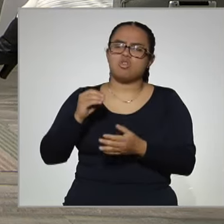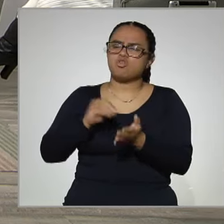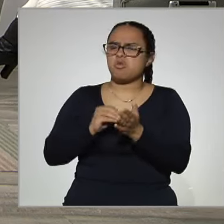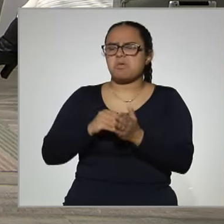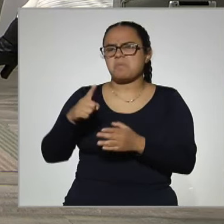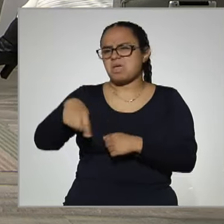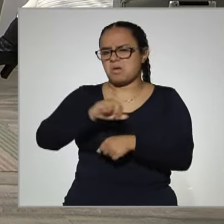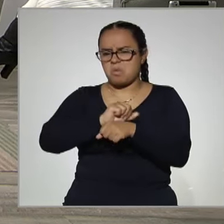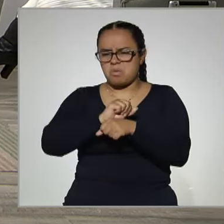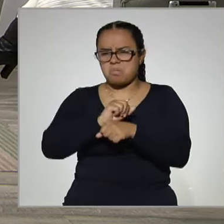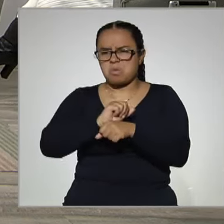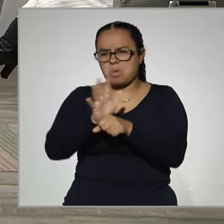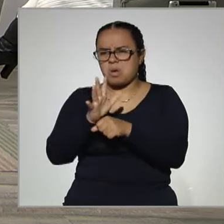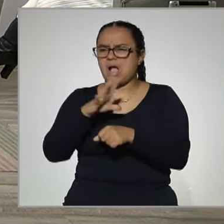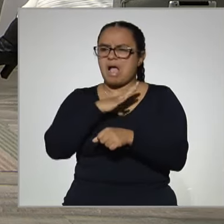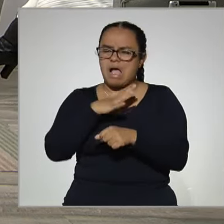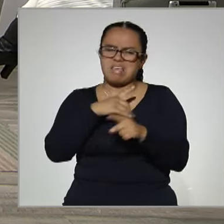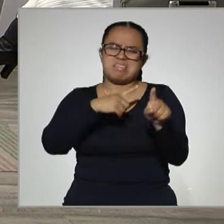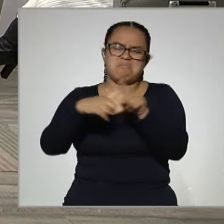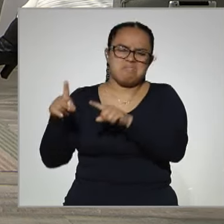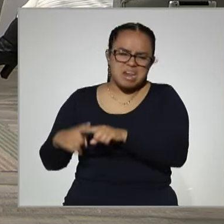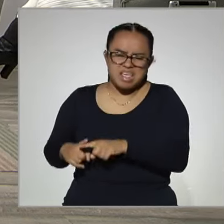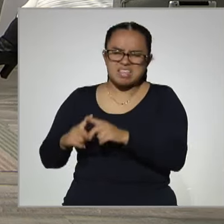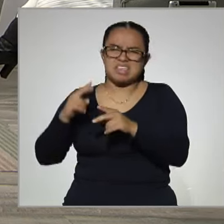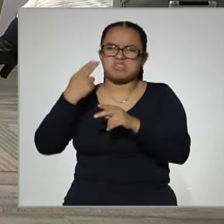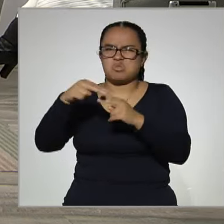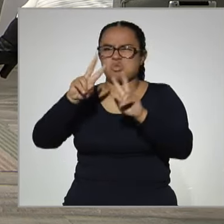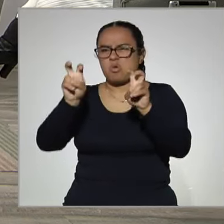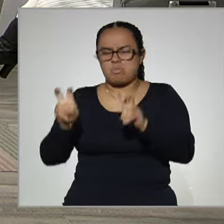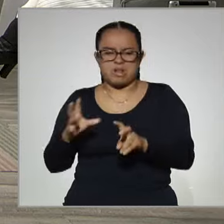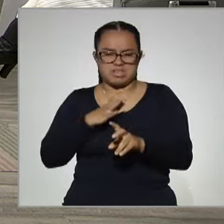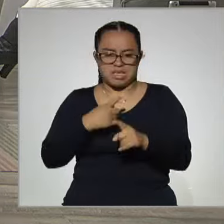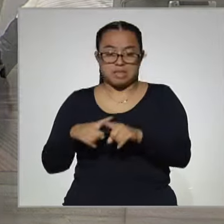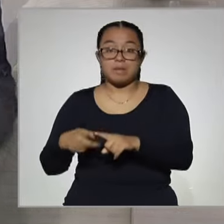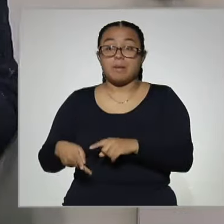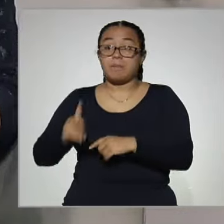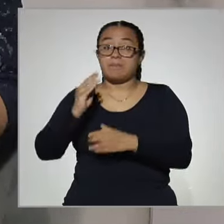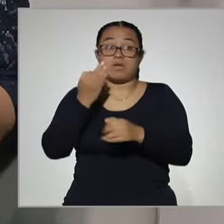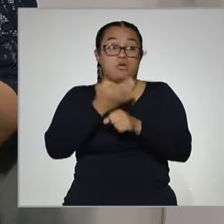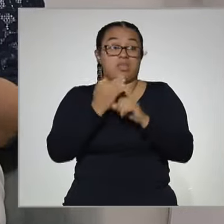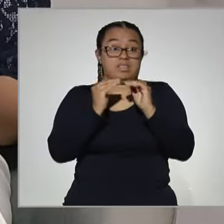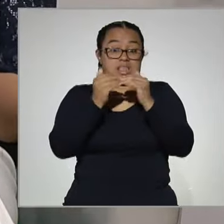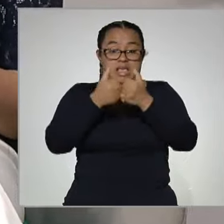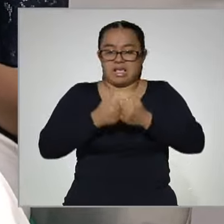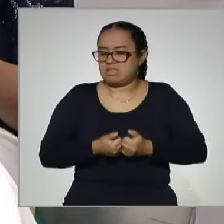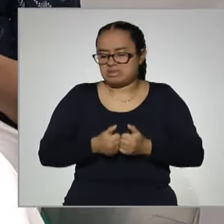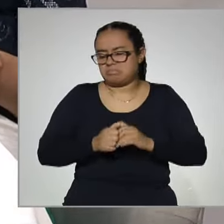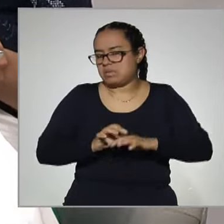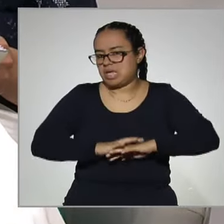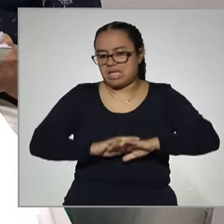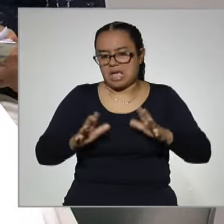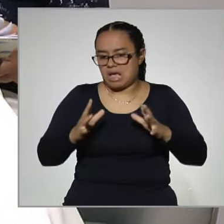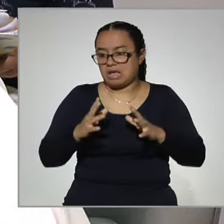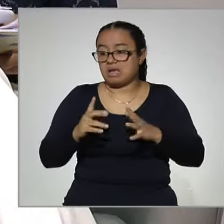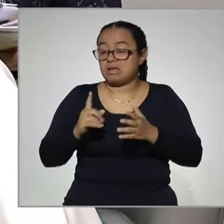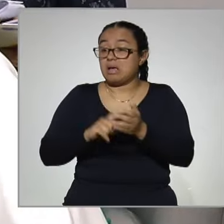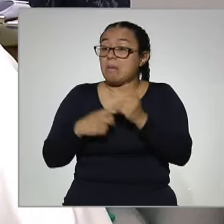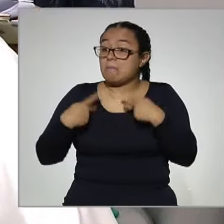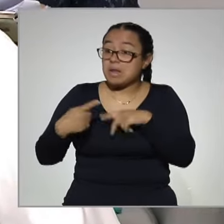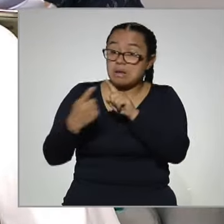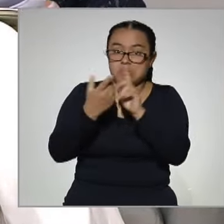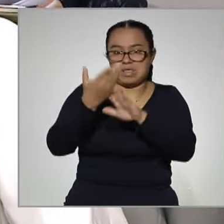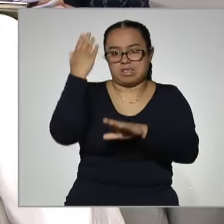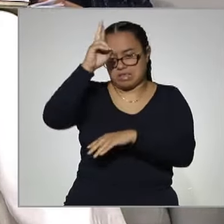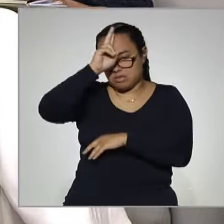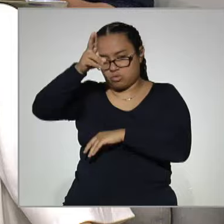circulando con otras variantes, ya no estamos en una situación de encierro, de aislamiento, de no contacto físico,